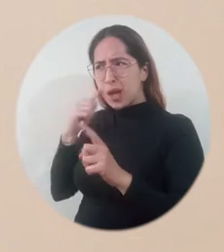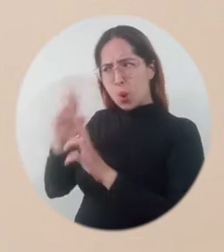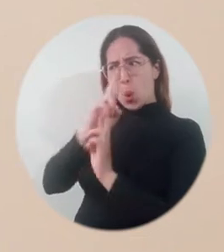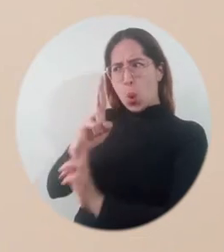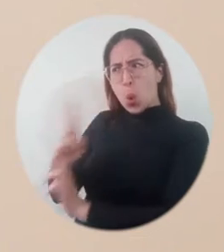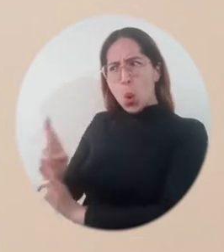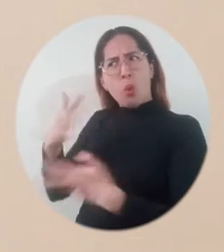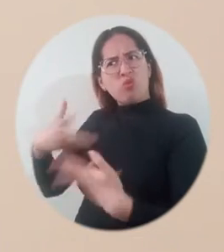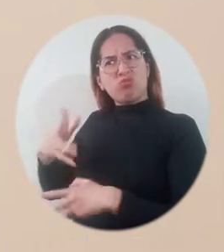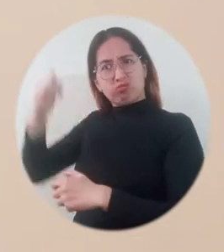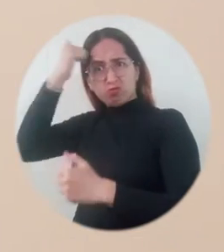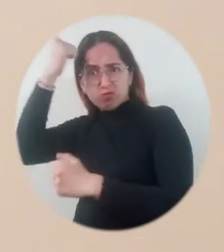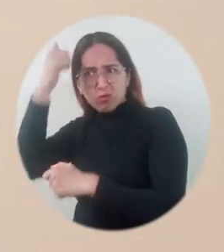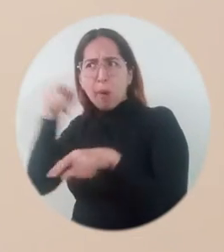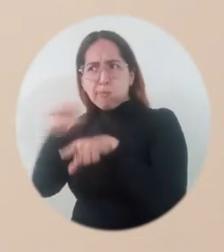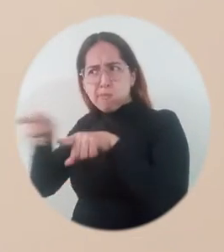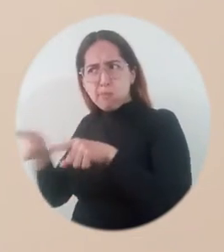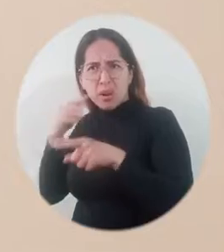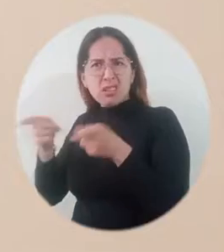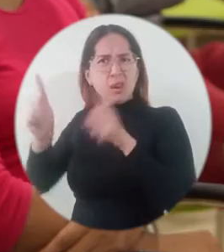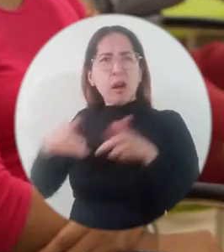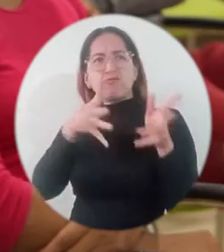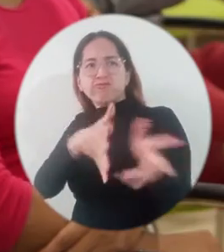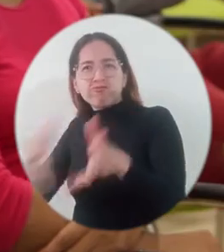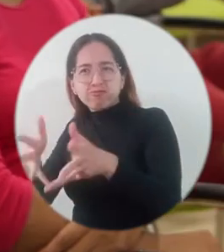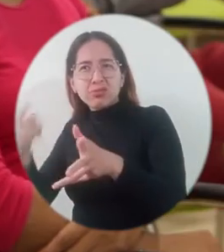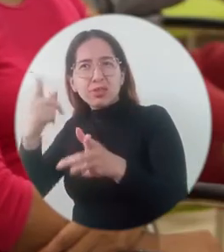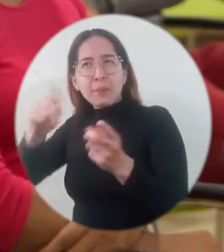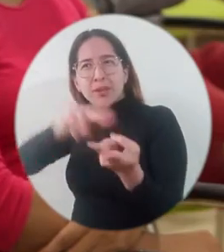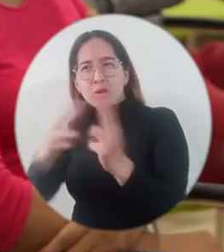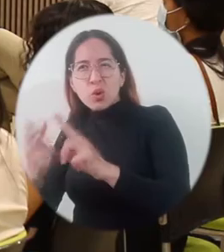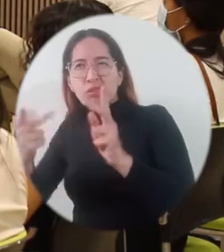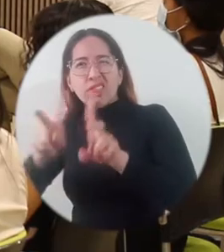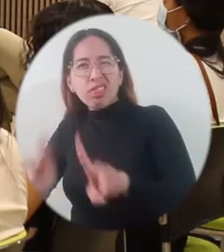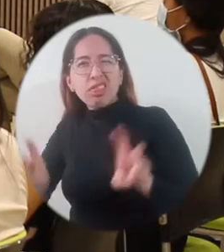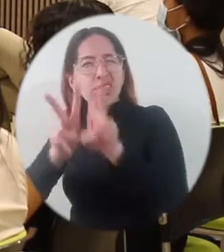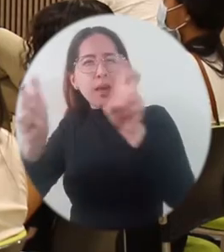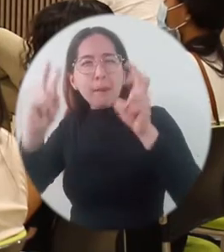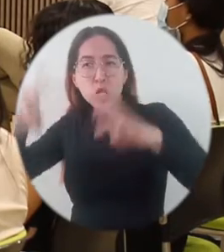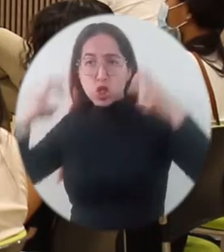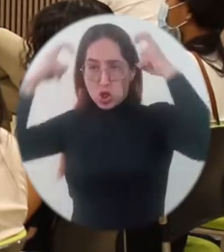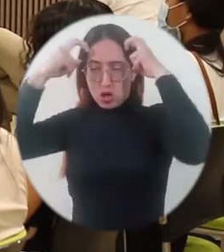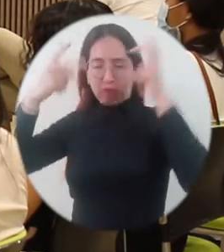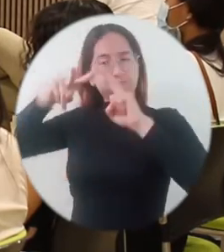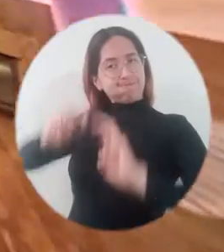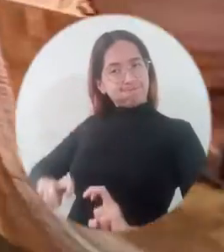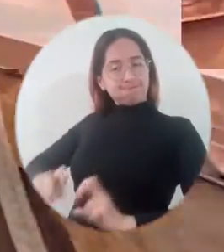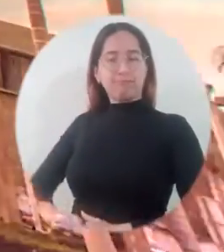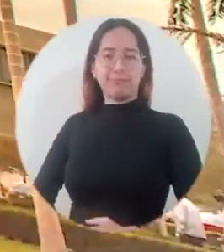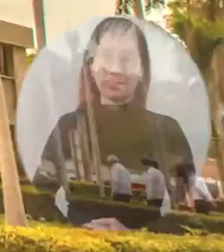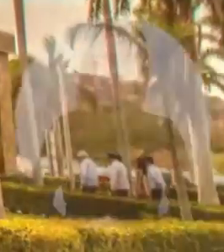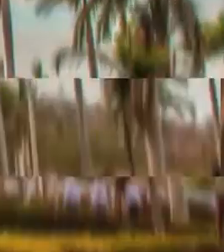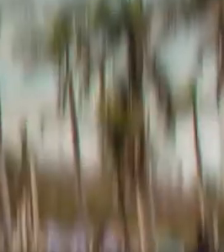se exaltó a los maestros del área que han construido desarrollo a través del conocimiento y la investigación.